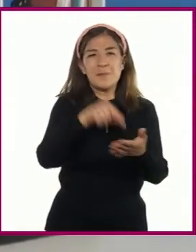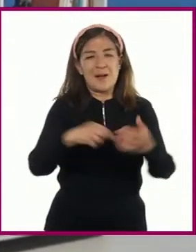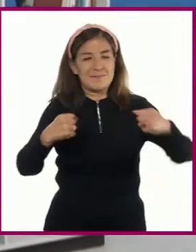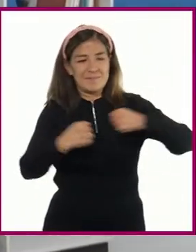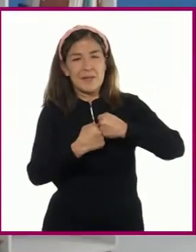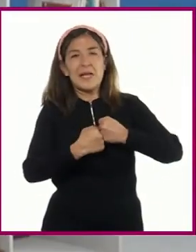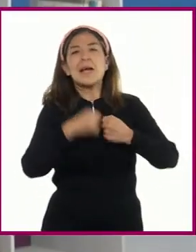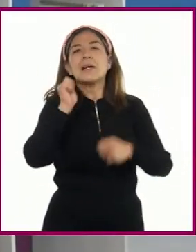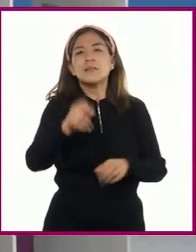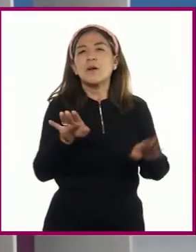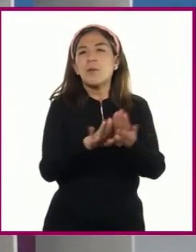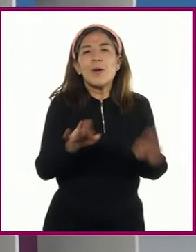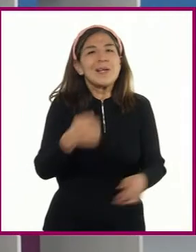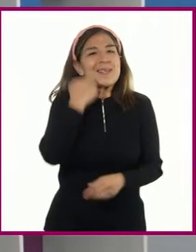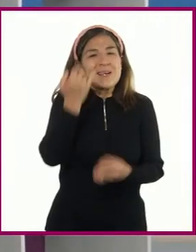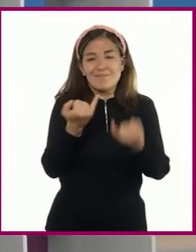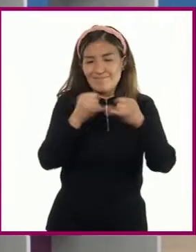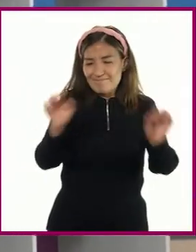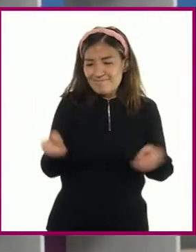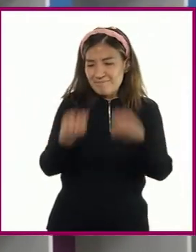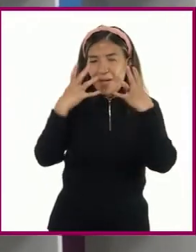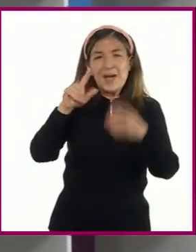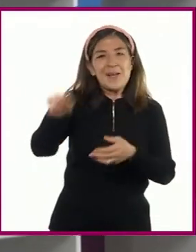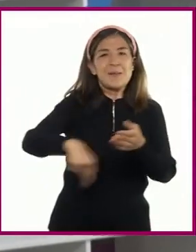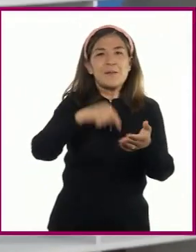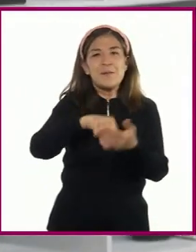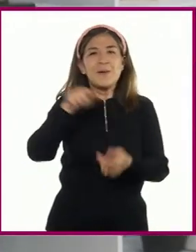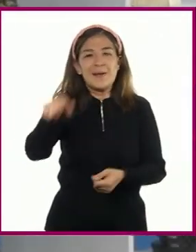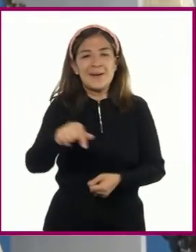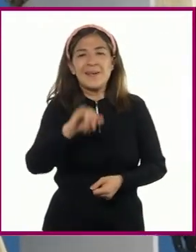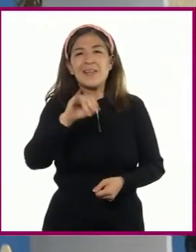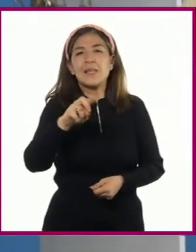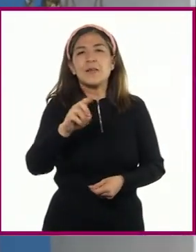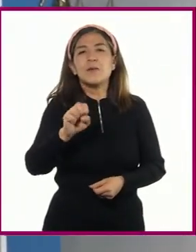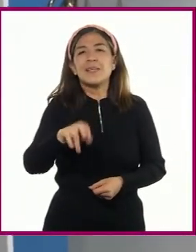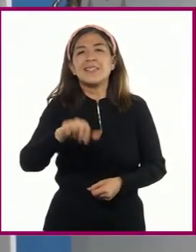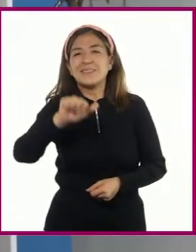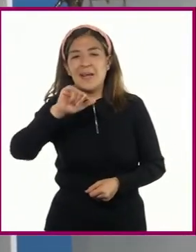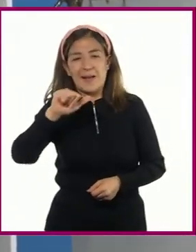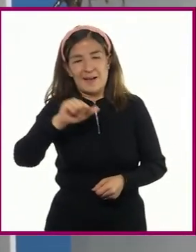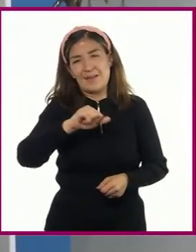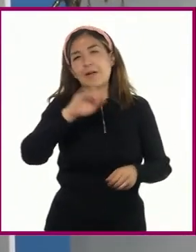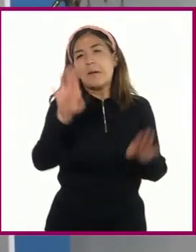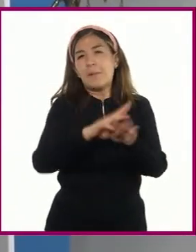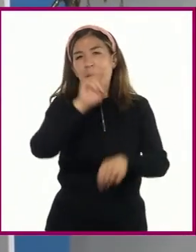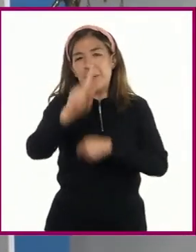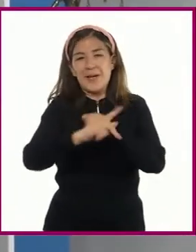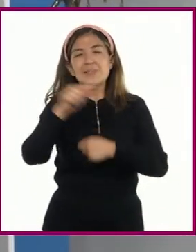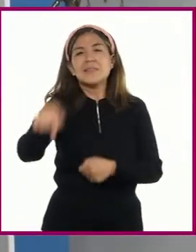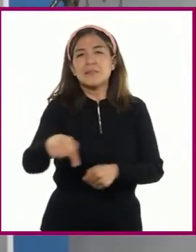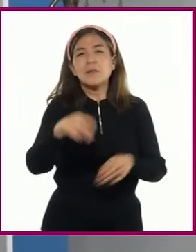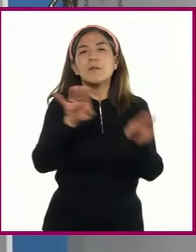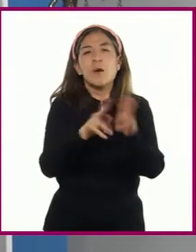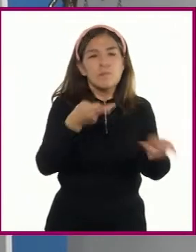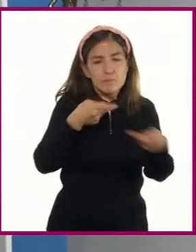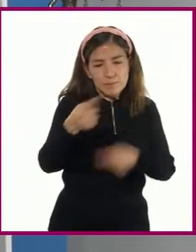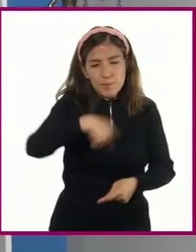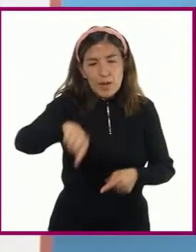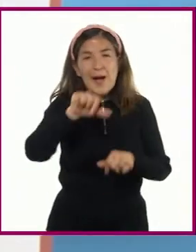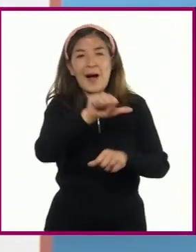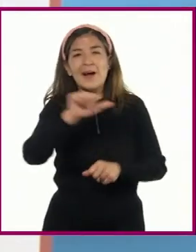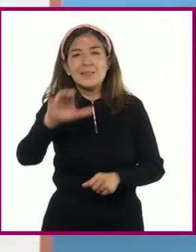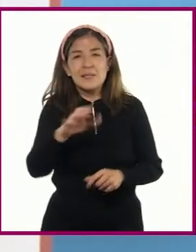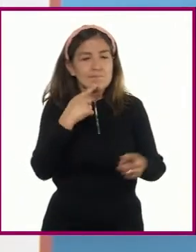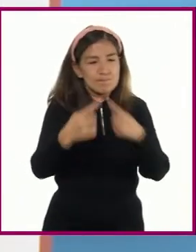un intento de independizarse de Indonesia. Atisari participó en las negociaciones con su organización civil.